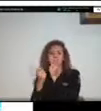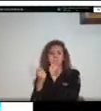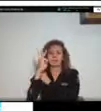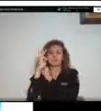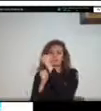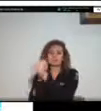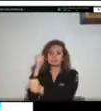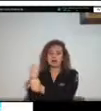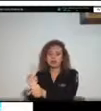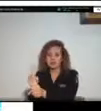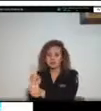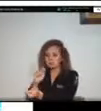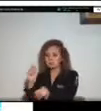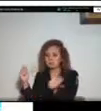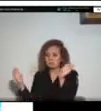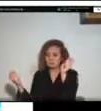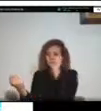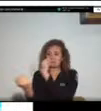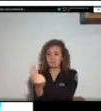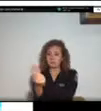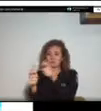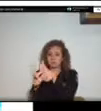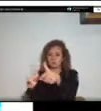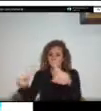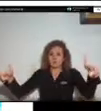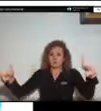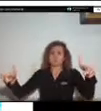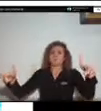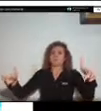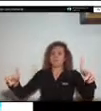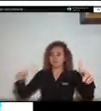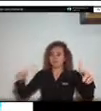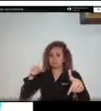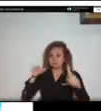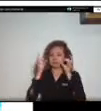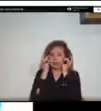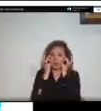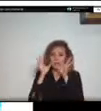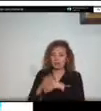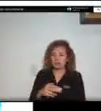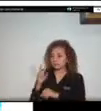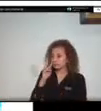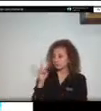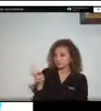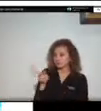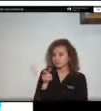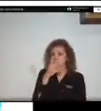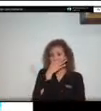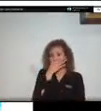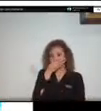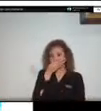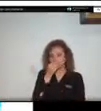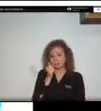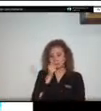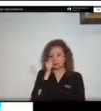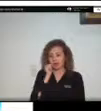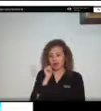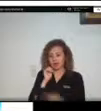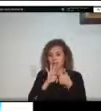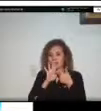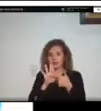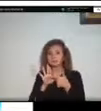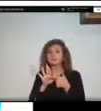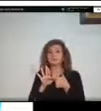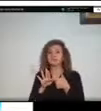disiente del cauce y puede estar relacionada si tenemos en cuenta la presentación de ayer puede estar relacionada con todo ese aporte de